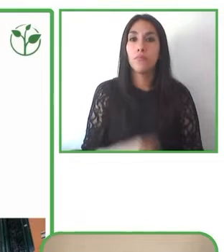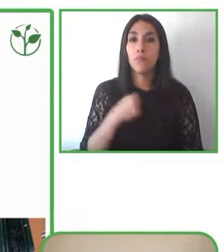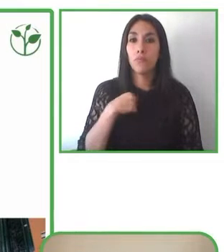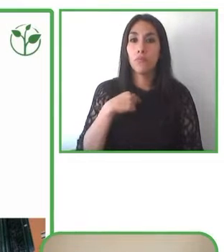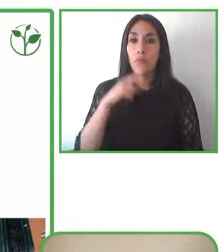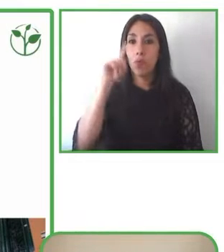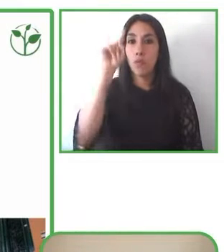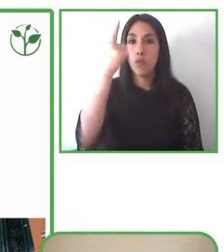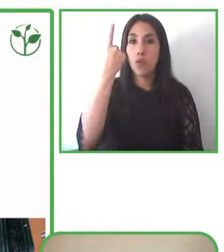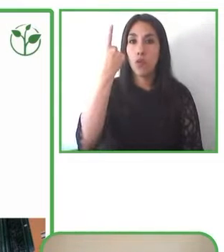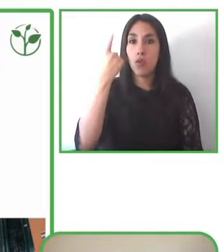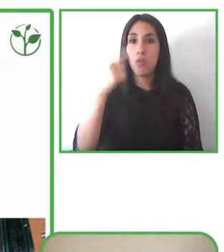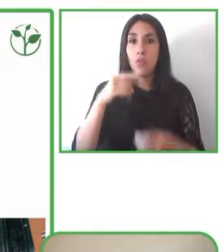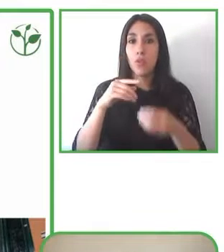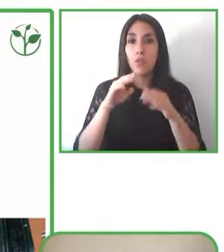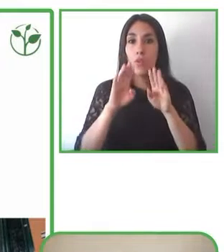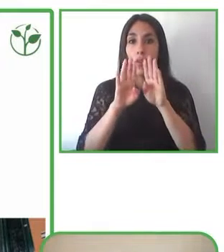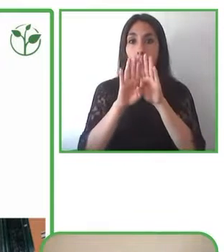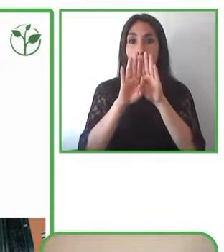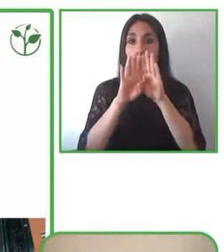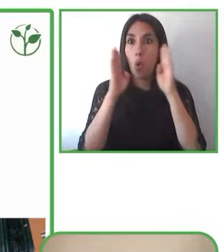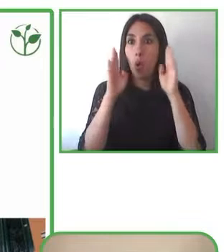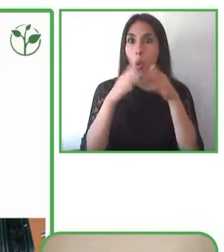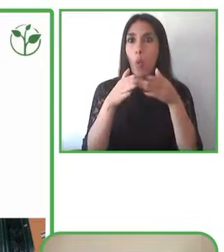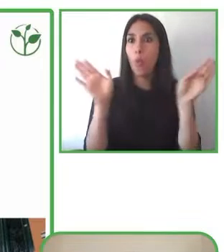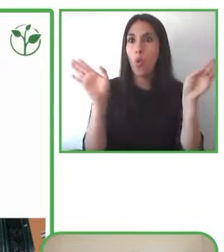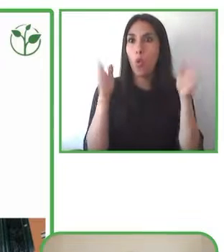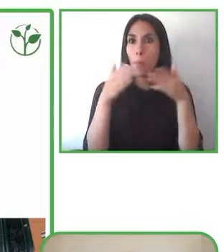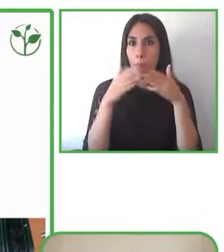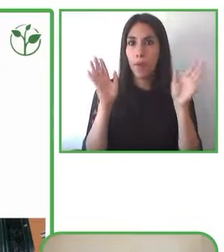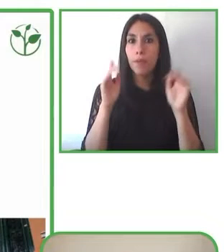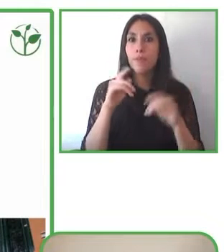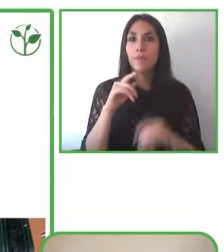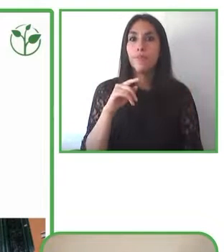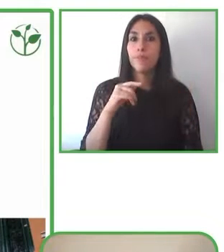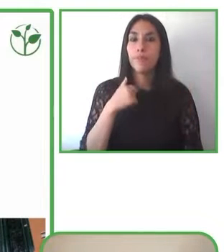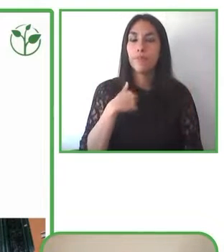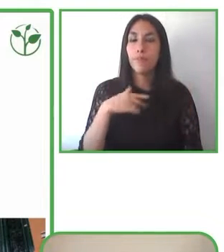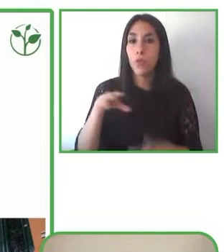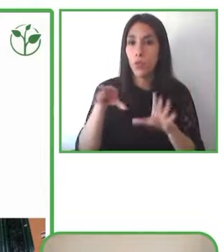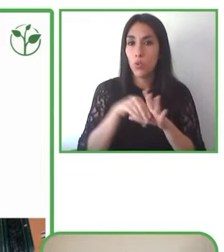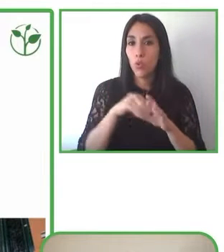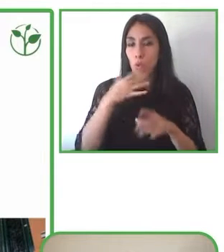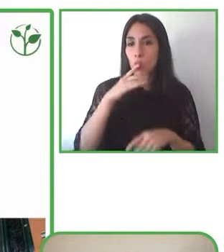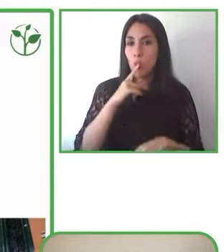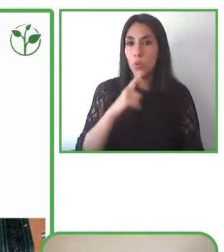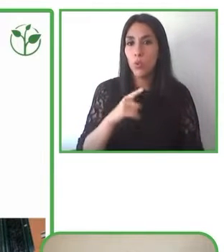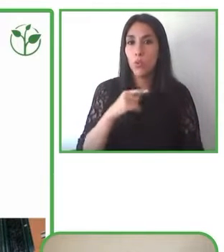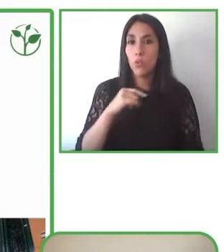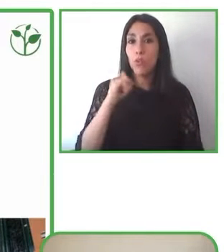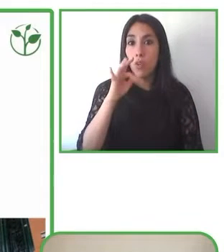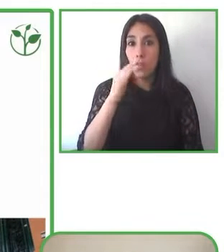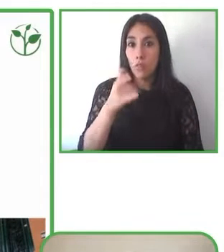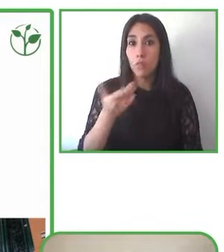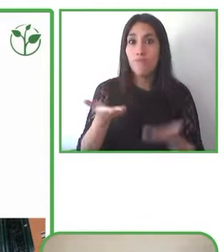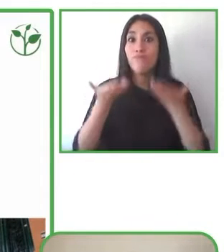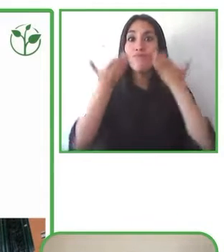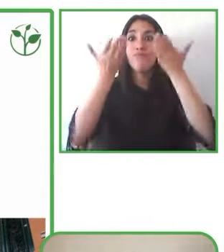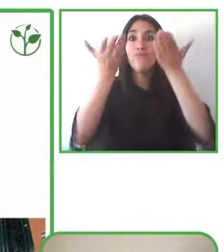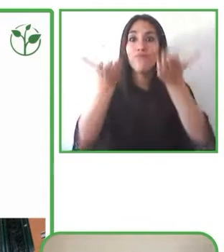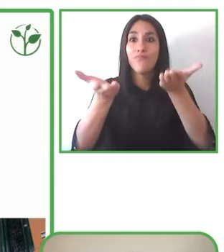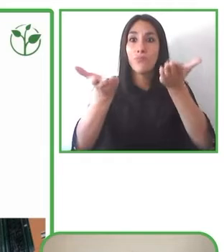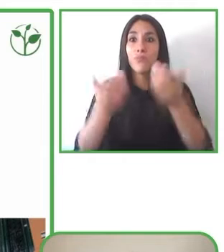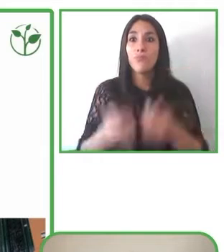de verdad entonces en el momento en el que esto los pones de una manera muy sencilla pues muchos más profesionales se interesan muchos más